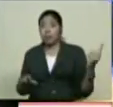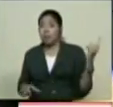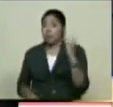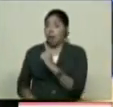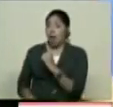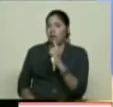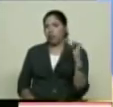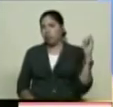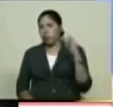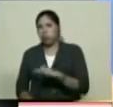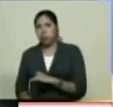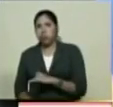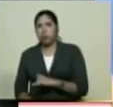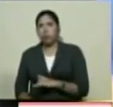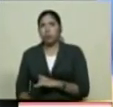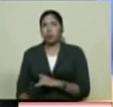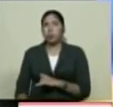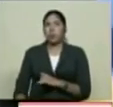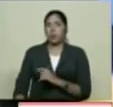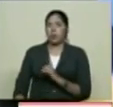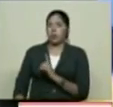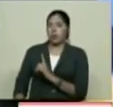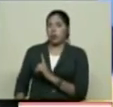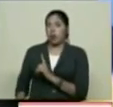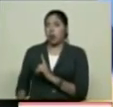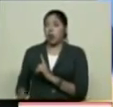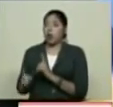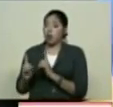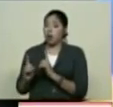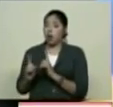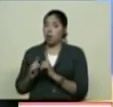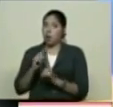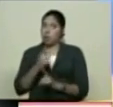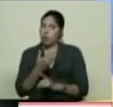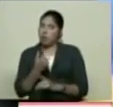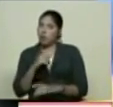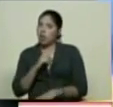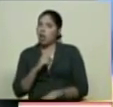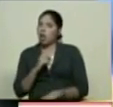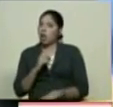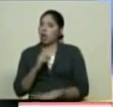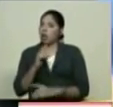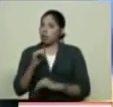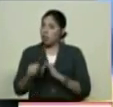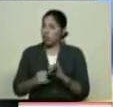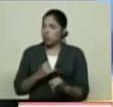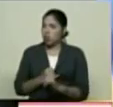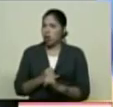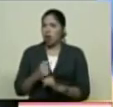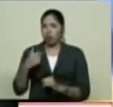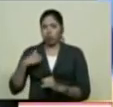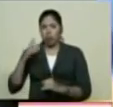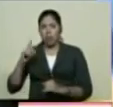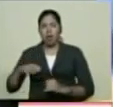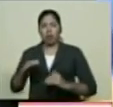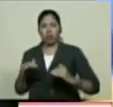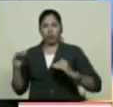nivel internacional Bueno allí Buscan los muchachos También de mejorar Entonces lo estamos haciendo Desde ese punto de vista